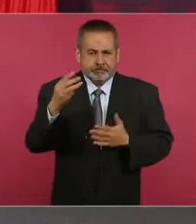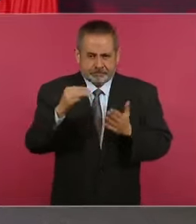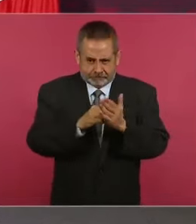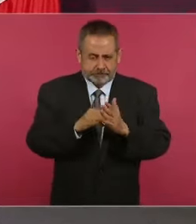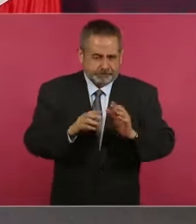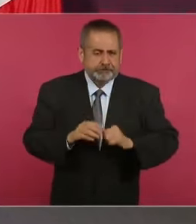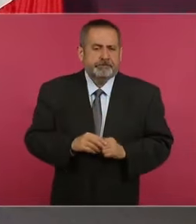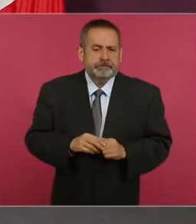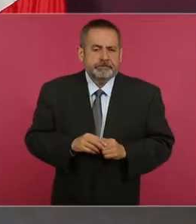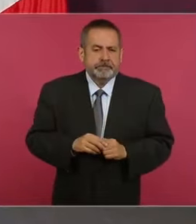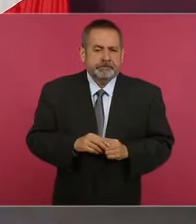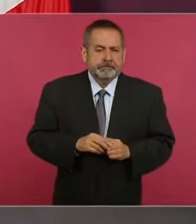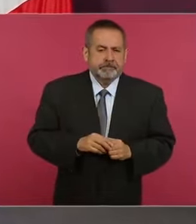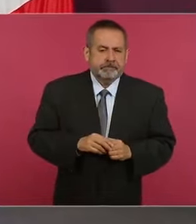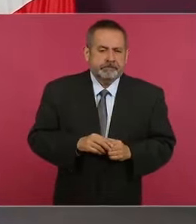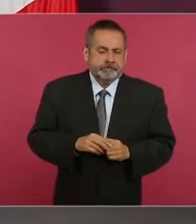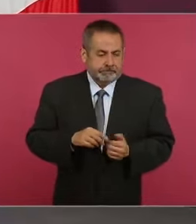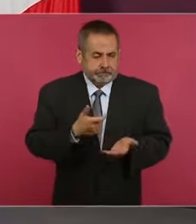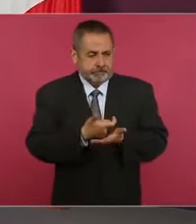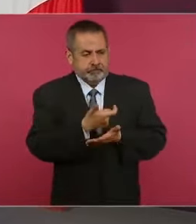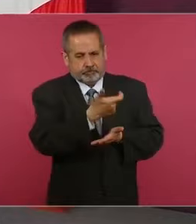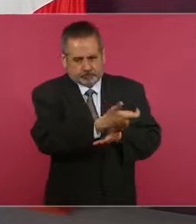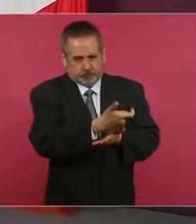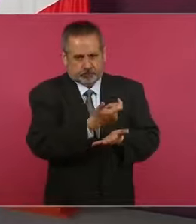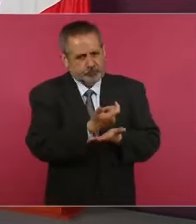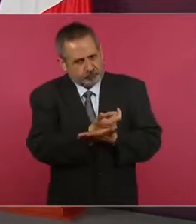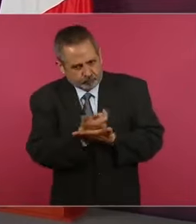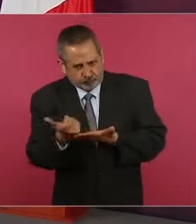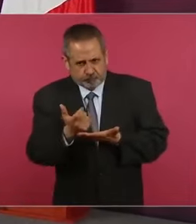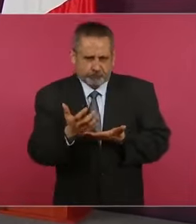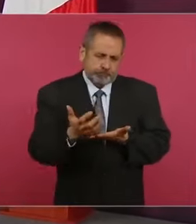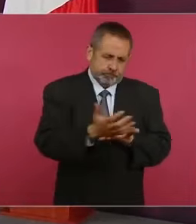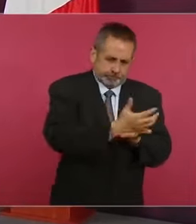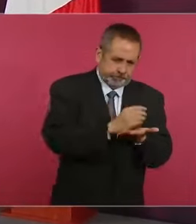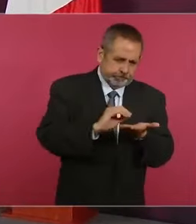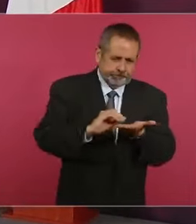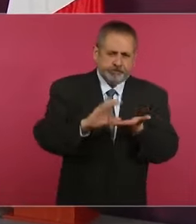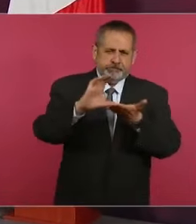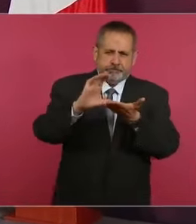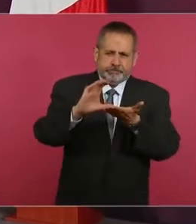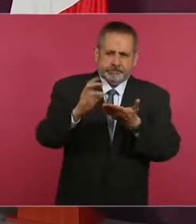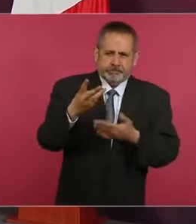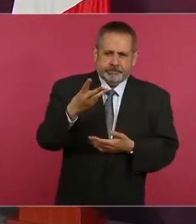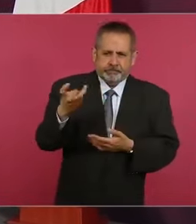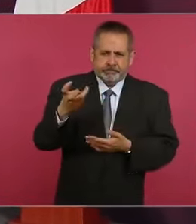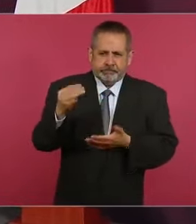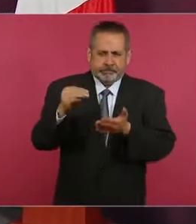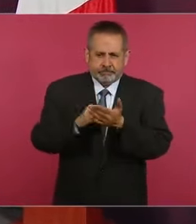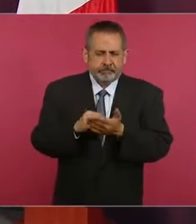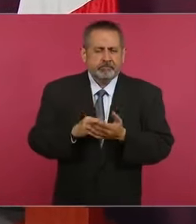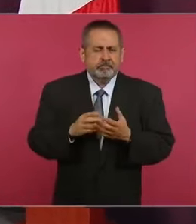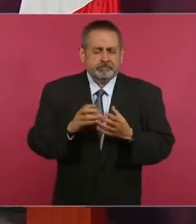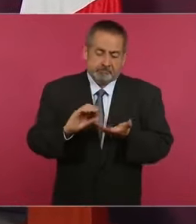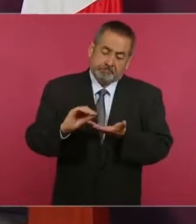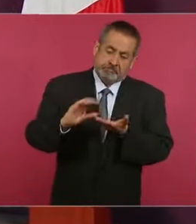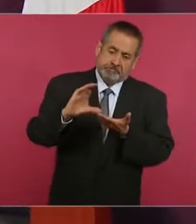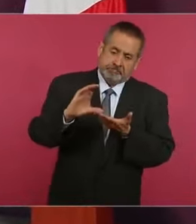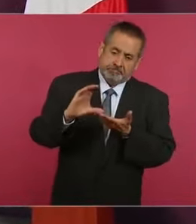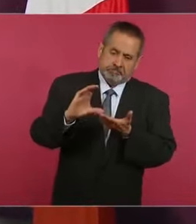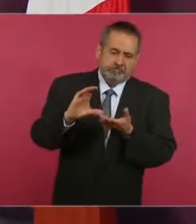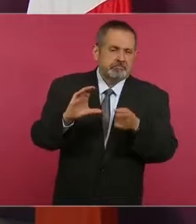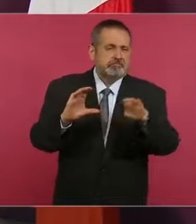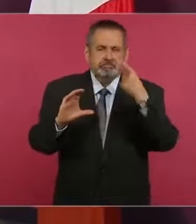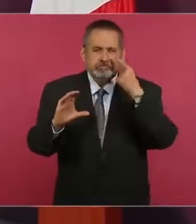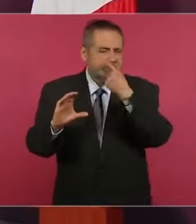de ahorro, puede